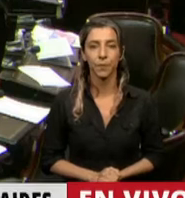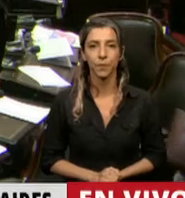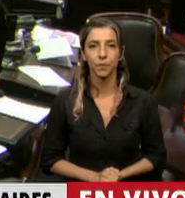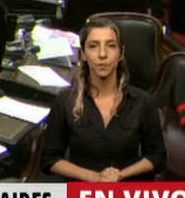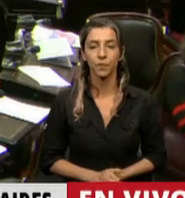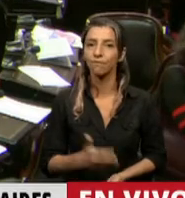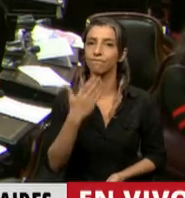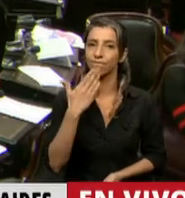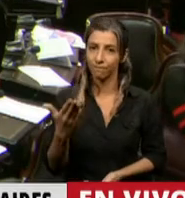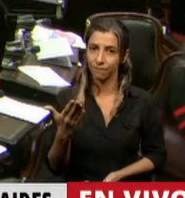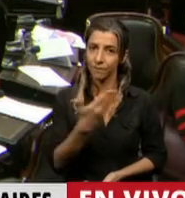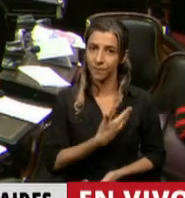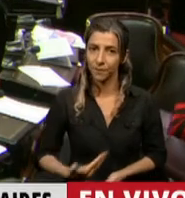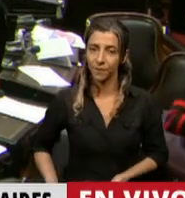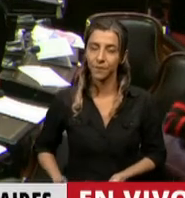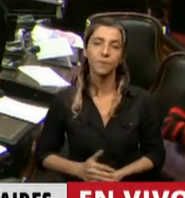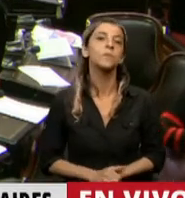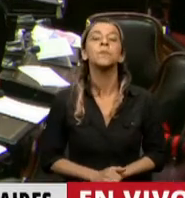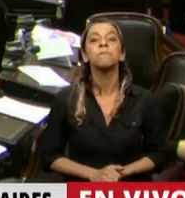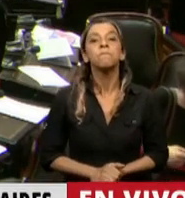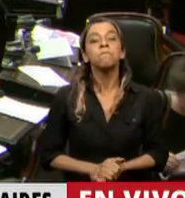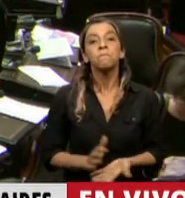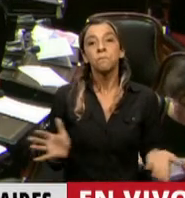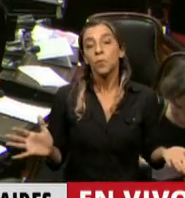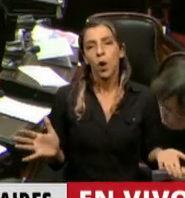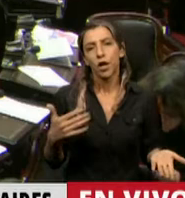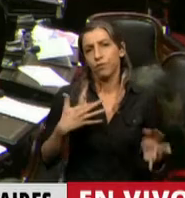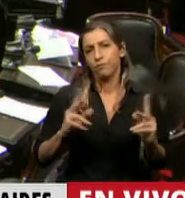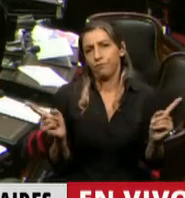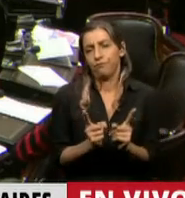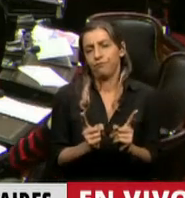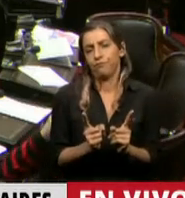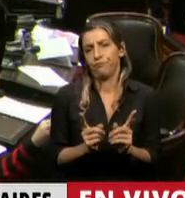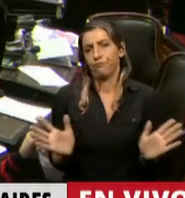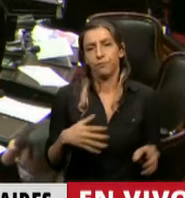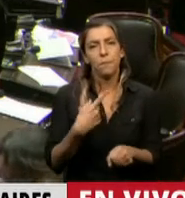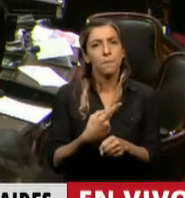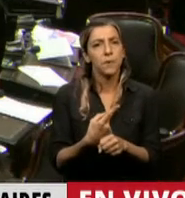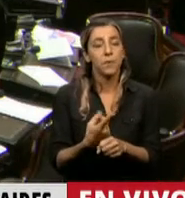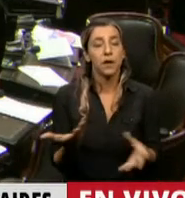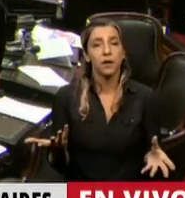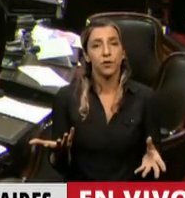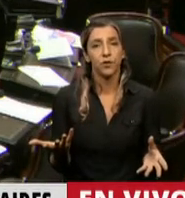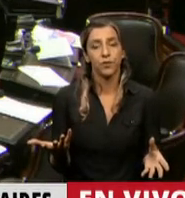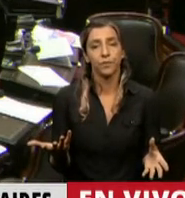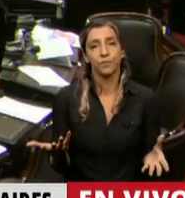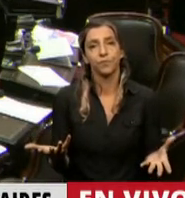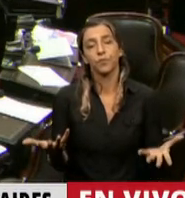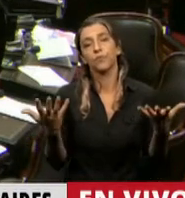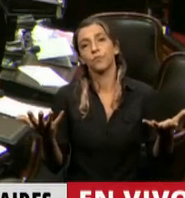Gracias, señor Presidente. Bueno, breve. En primer lugar, claro, que